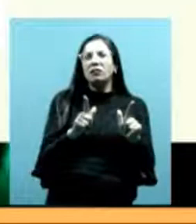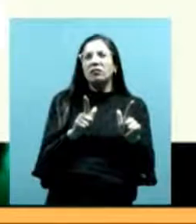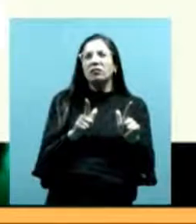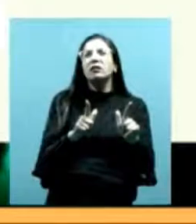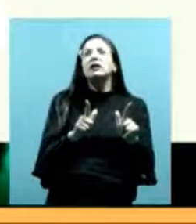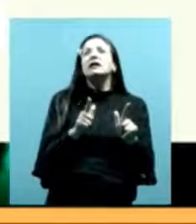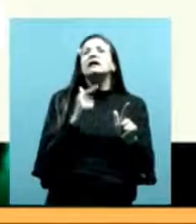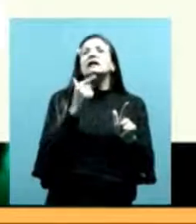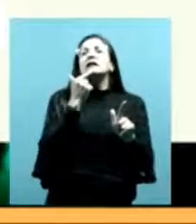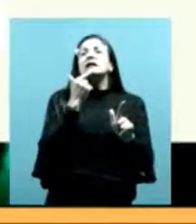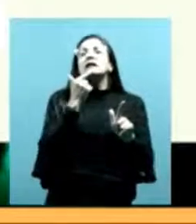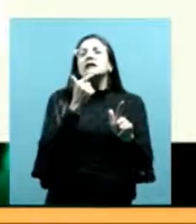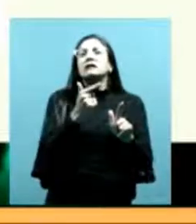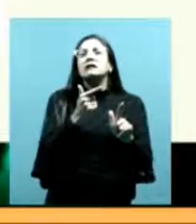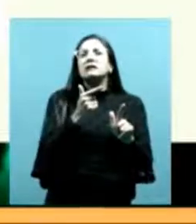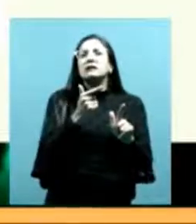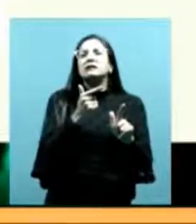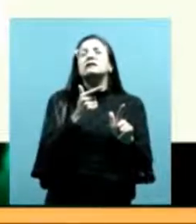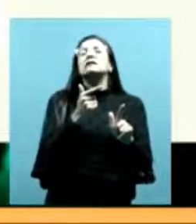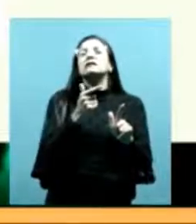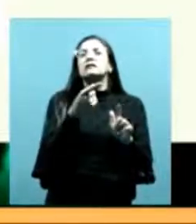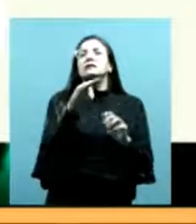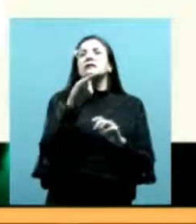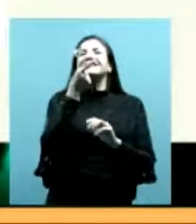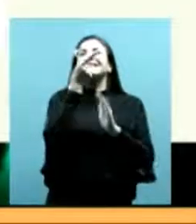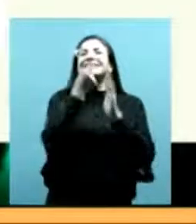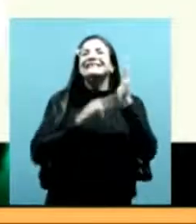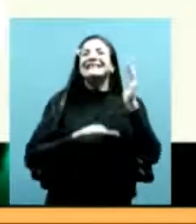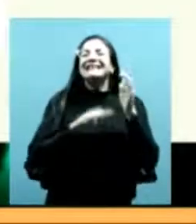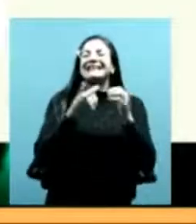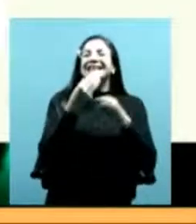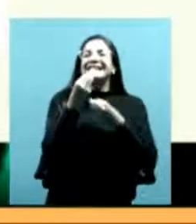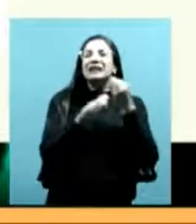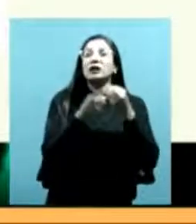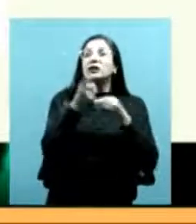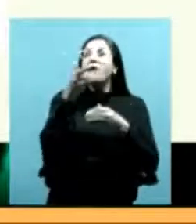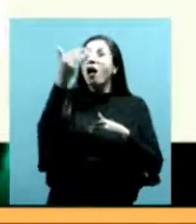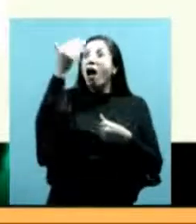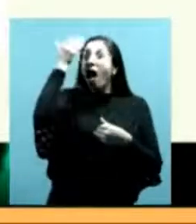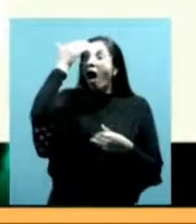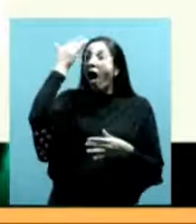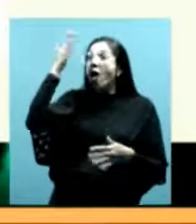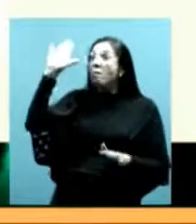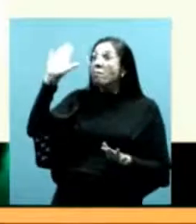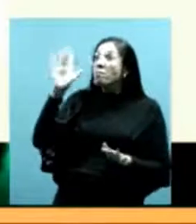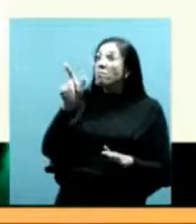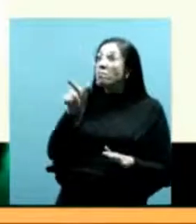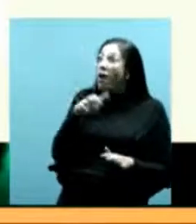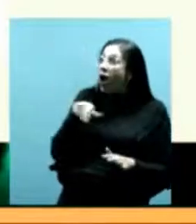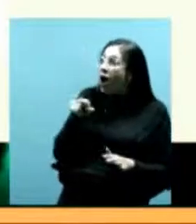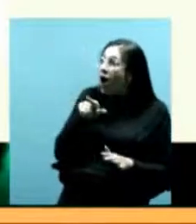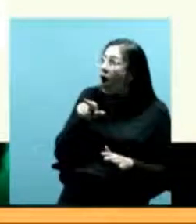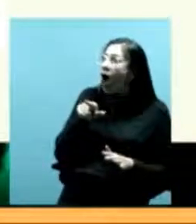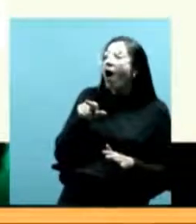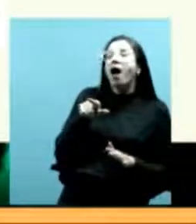implicaba la cuenta de argentinidad entonces estas eran cosas que salían a la luz y que se mencionaban en las cartas para autorizar el